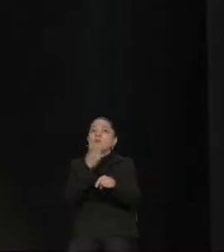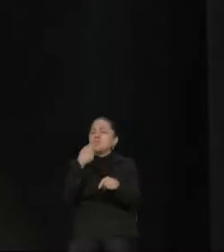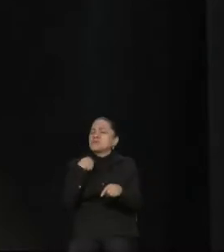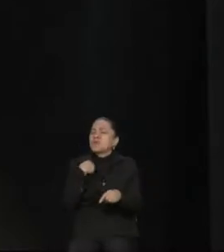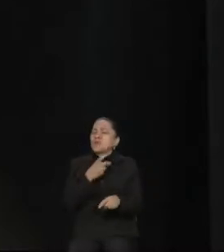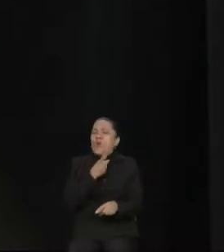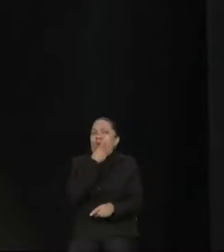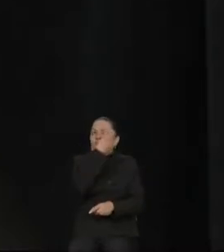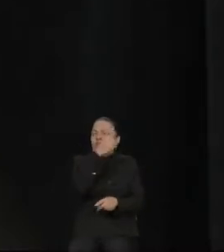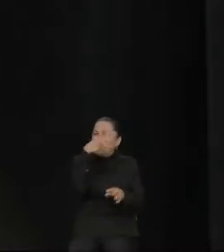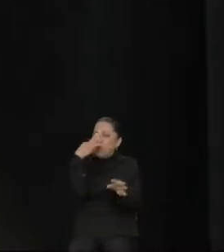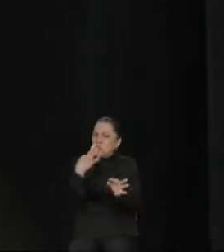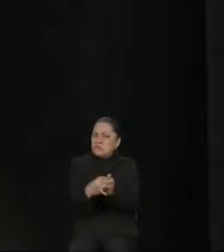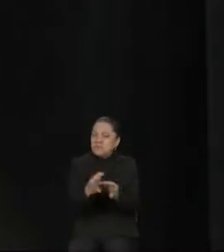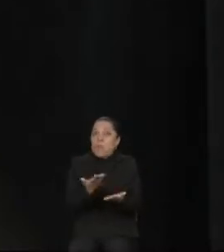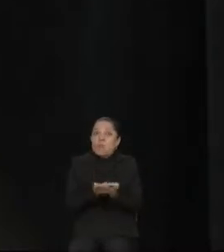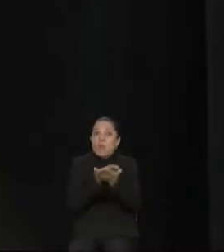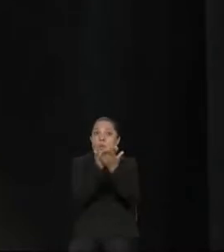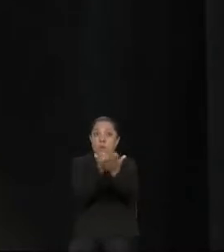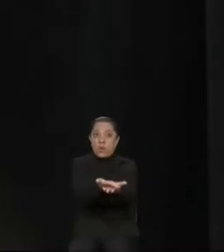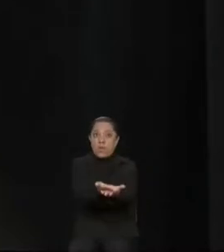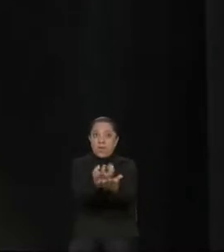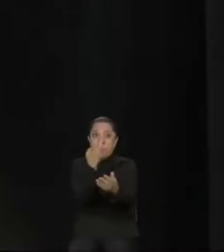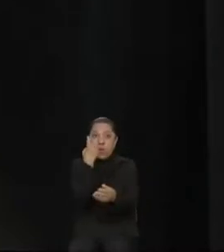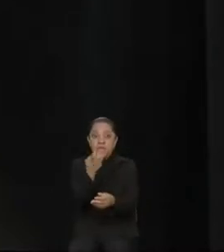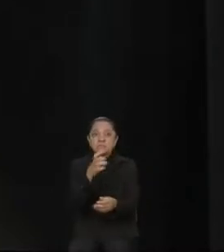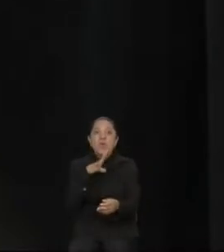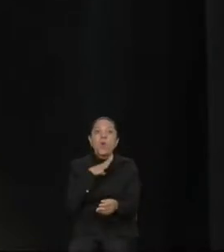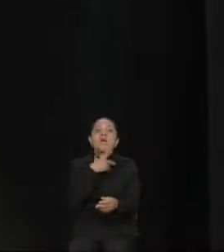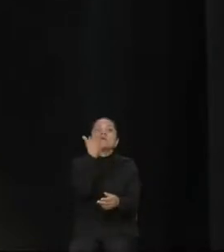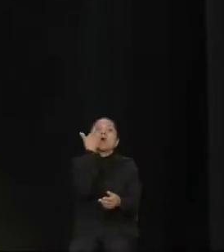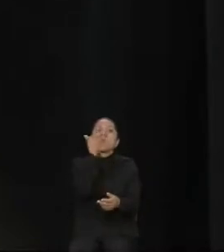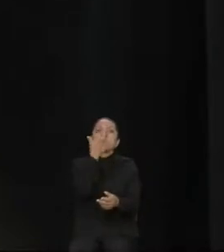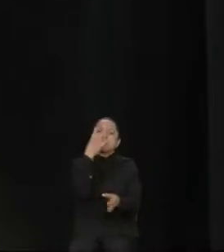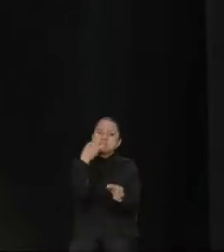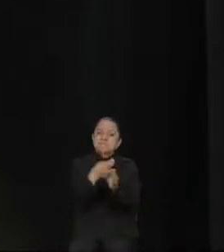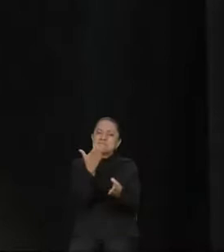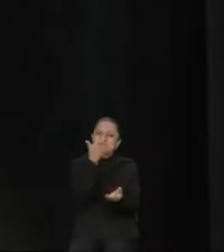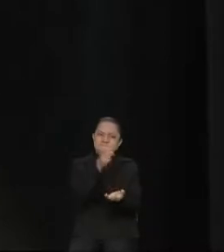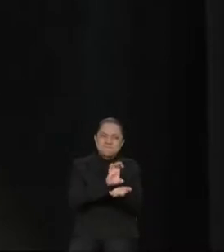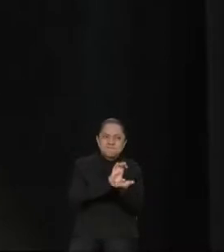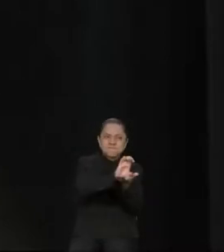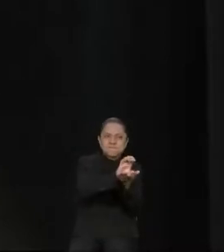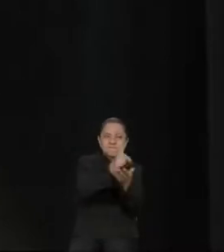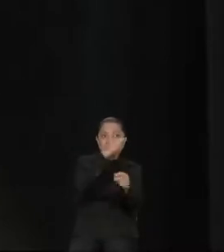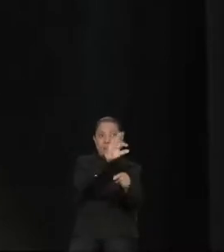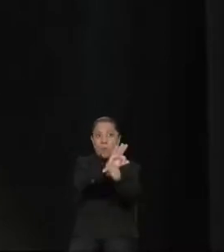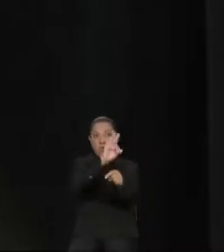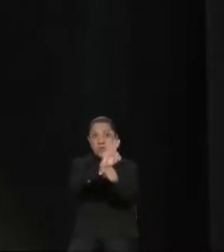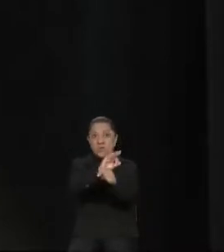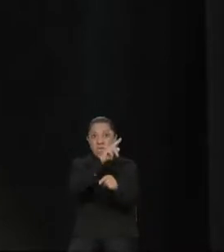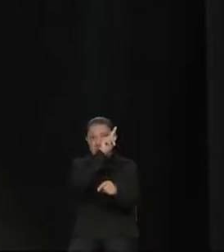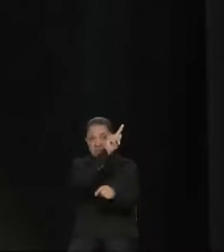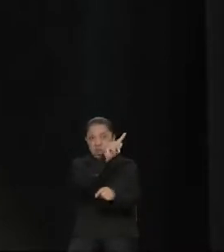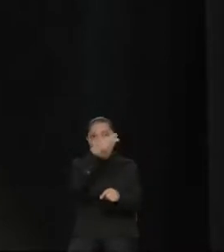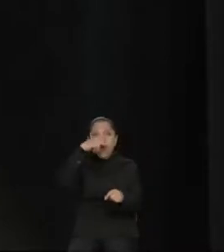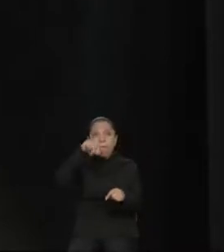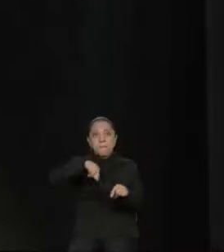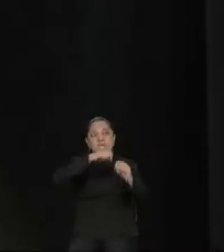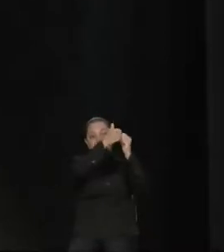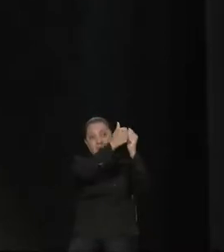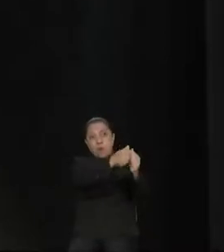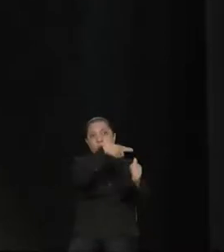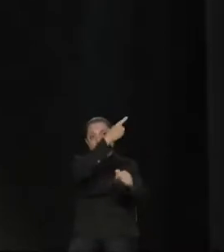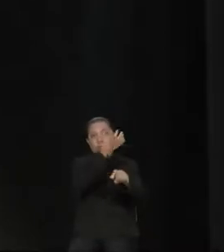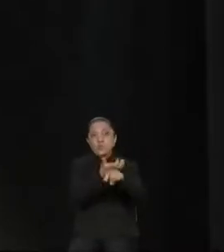y proponemos, precisamente, que haya un recurso muy concreto para esta protección consular que debemos hacer como mexicanos para